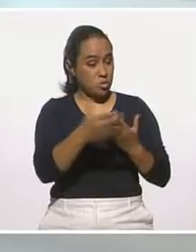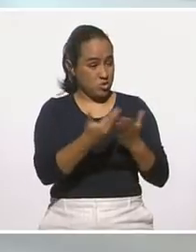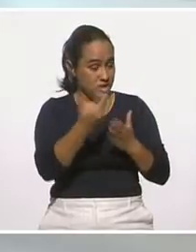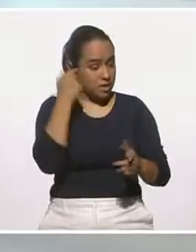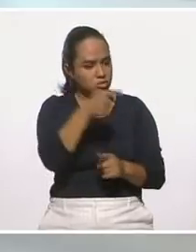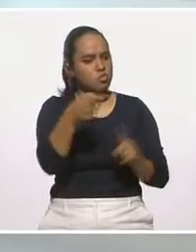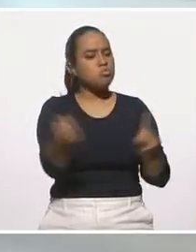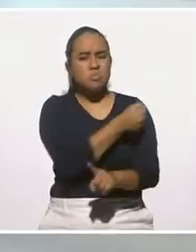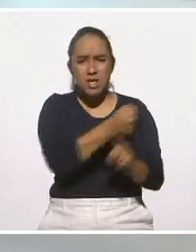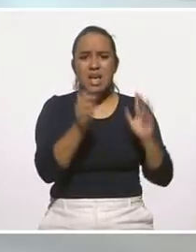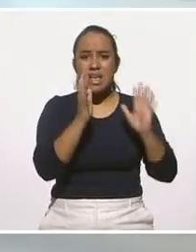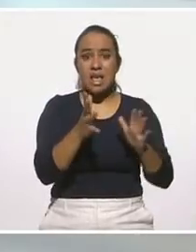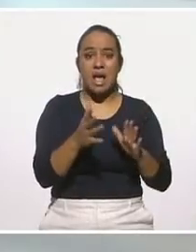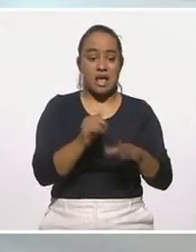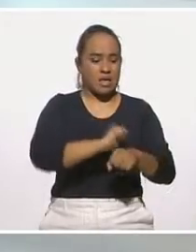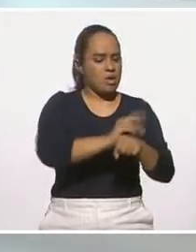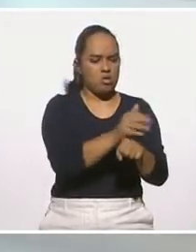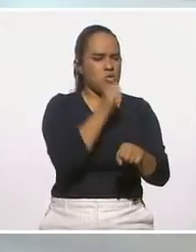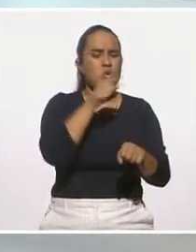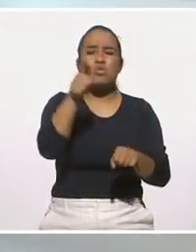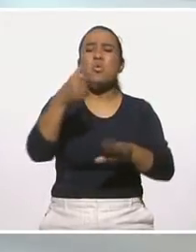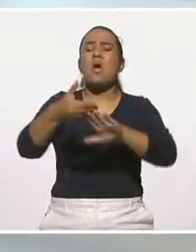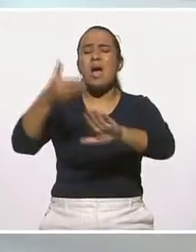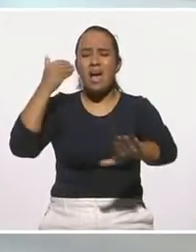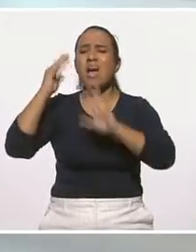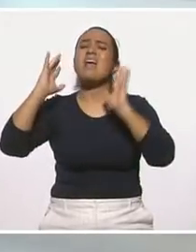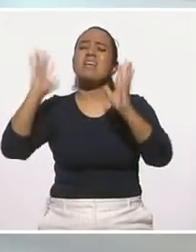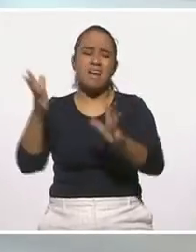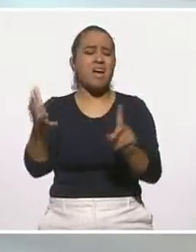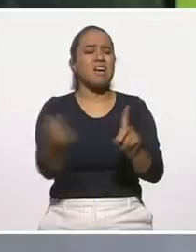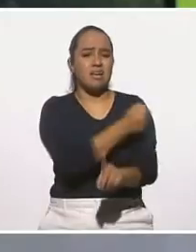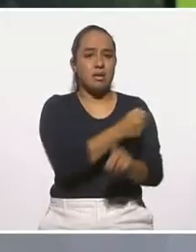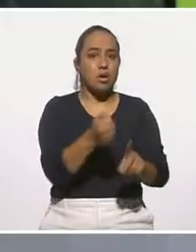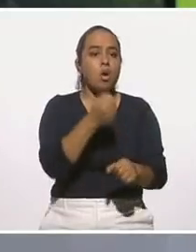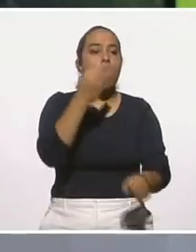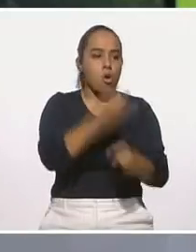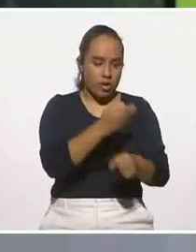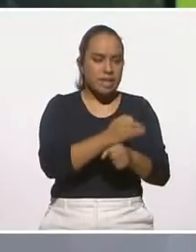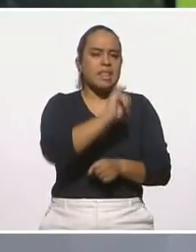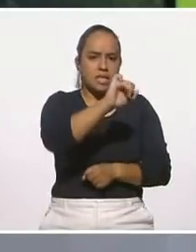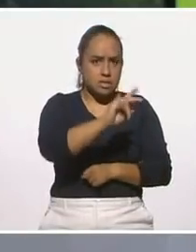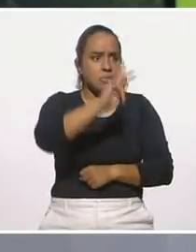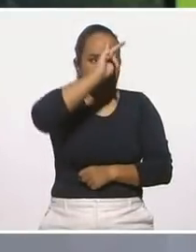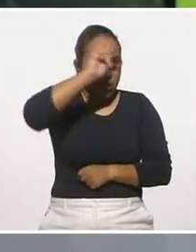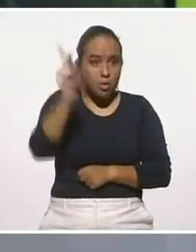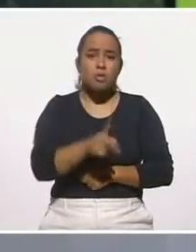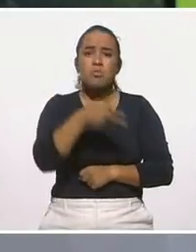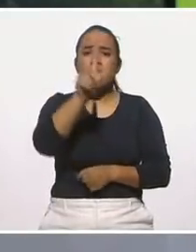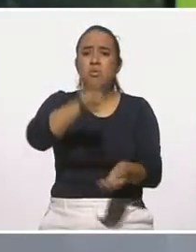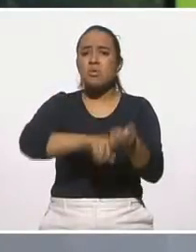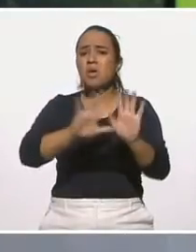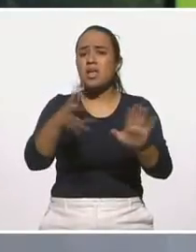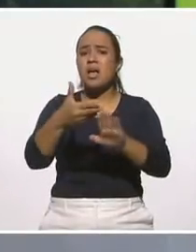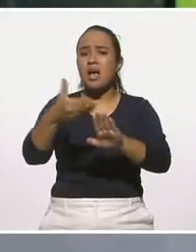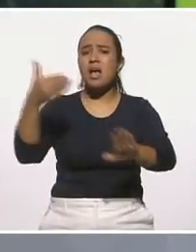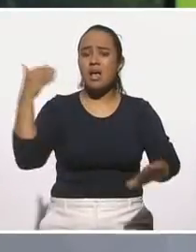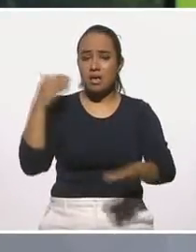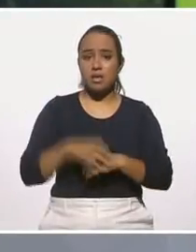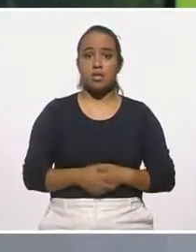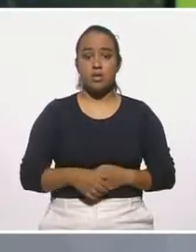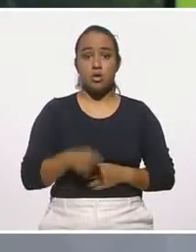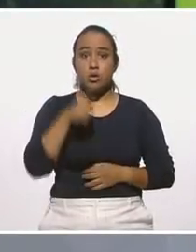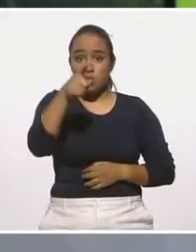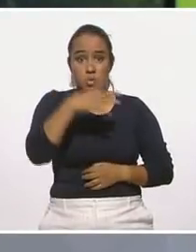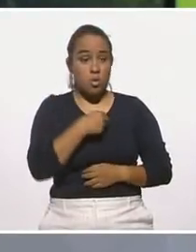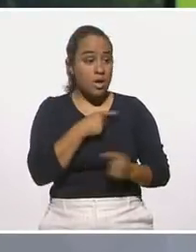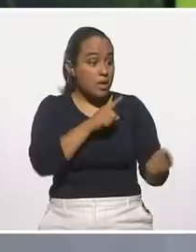confinamiento, no ahora. O sea, ahora se ha agudizado desgraciadamente, ¿no? Tú no le hablabas a tus hijos desde